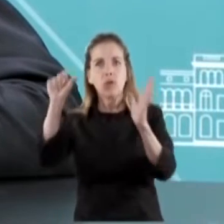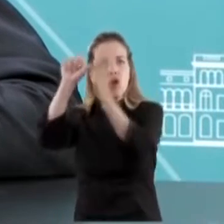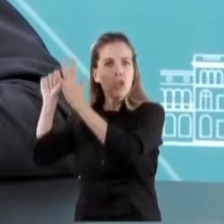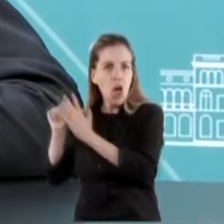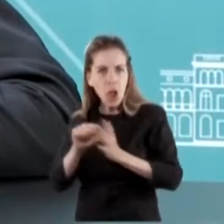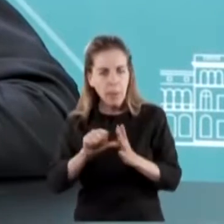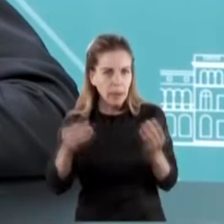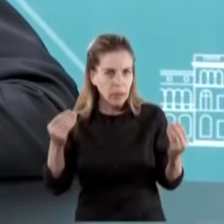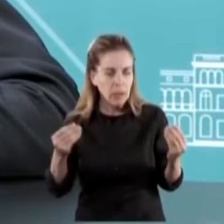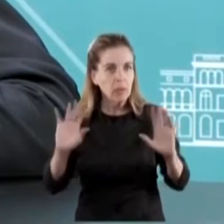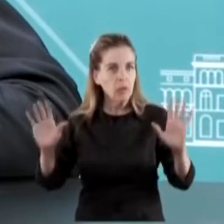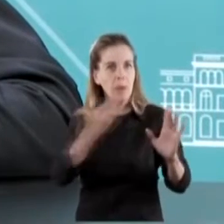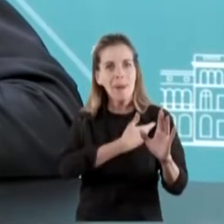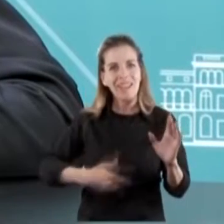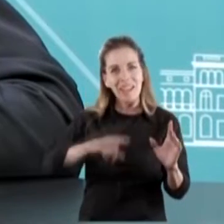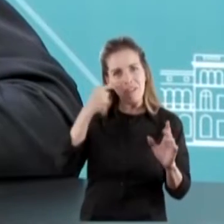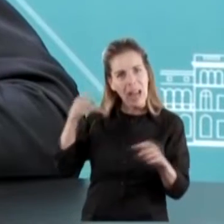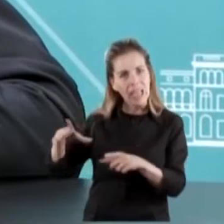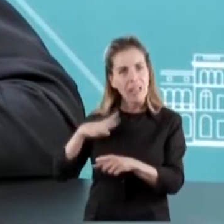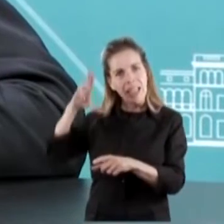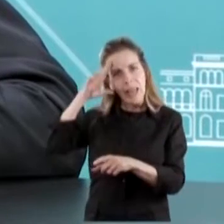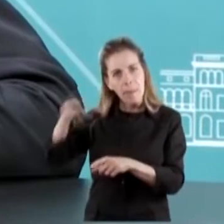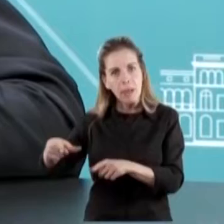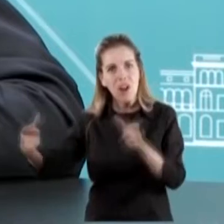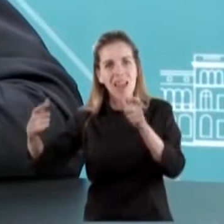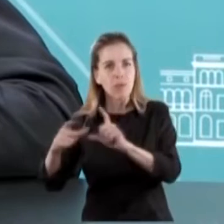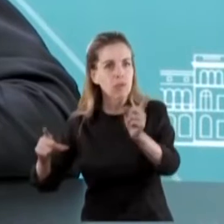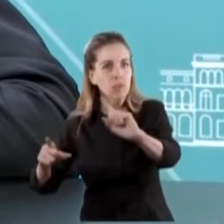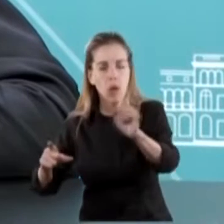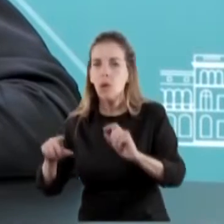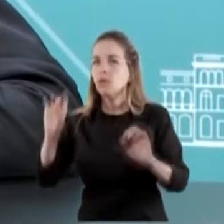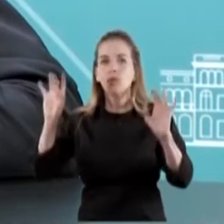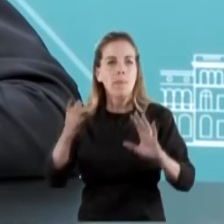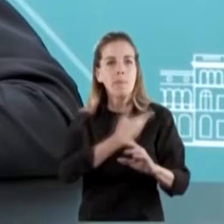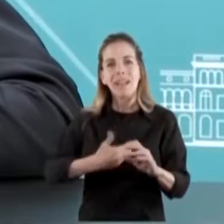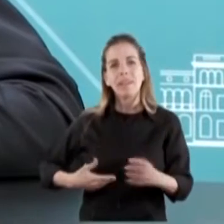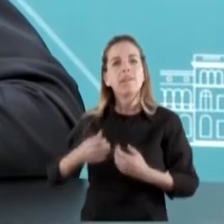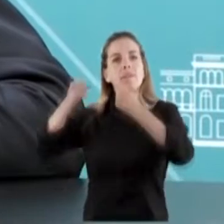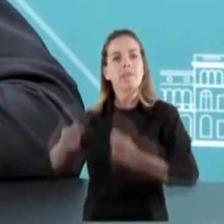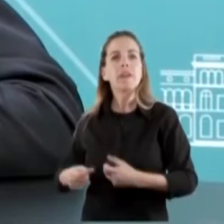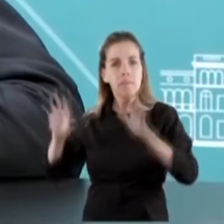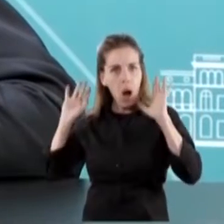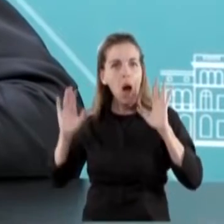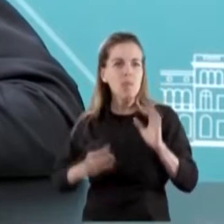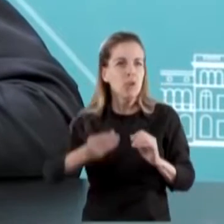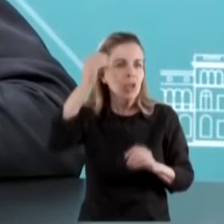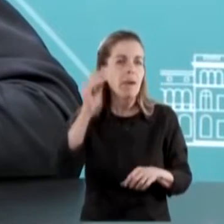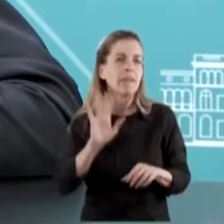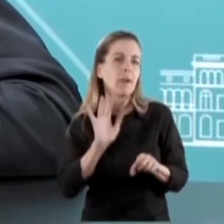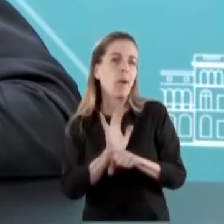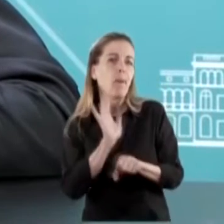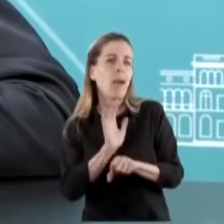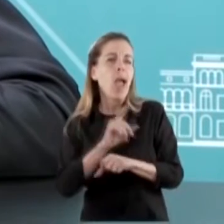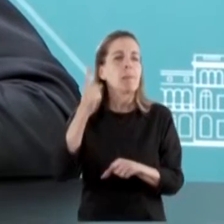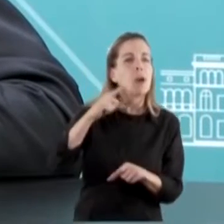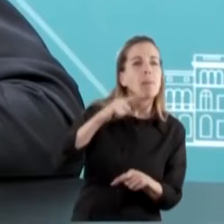Es decir, para nada el presidente fue irrespetuoso, el presidente fue firme. Yo lamento que a veces surja el cipayismo culposo en Argentina